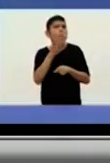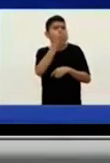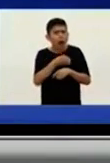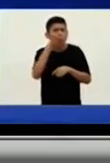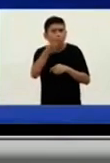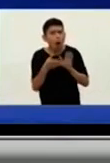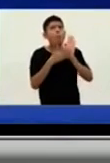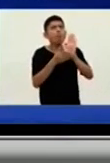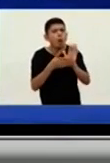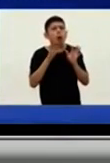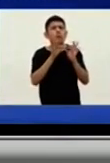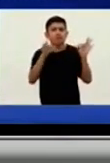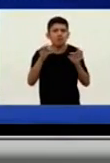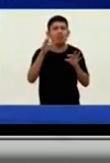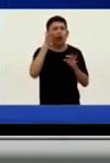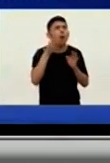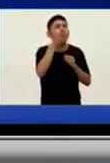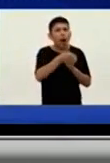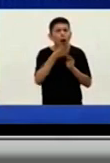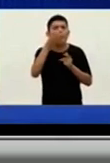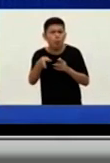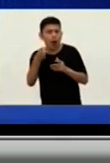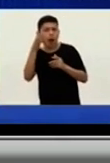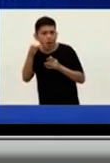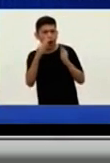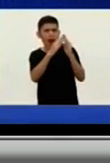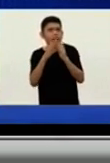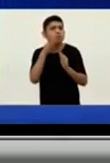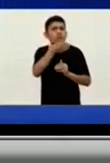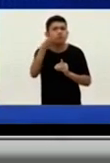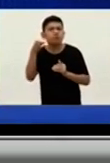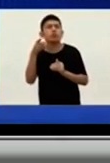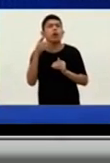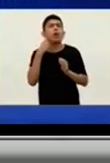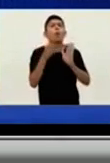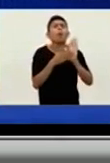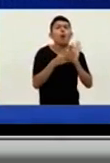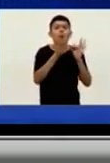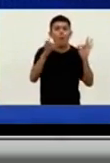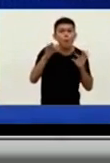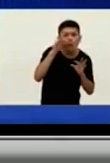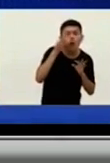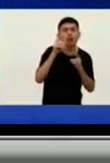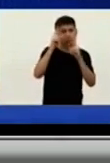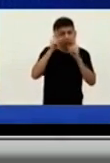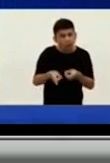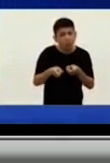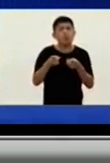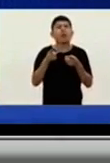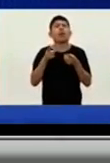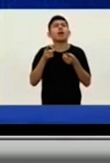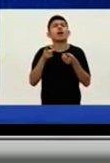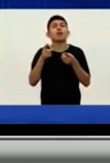estamos trabajando con los detectar federal, con detectares locales, con pruebas de testeo, pero también con el